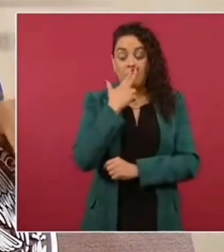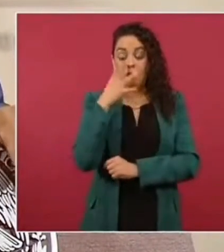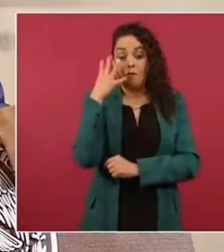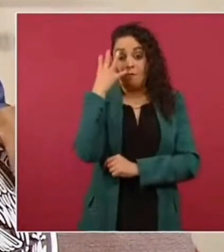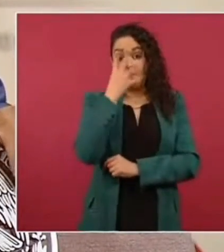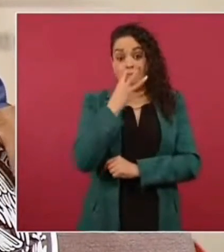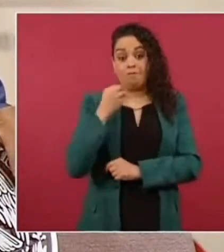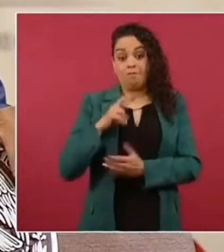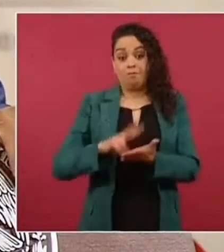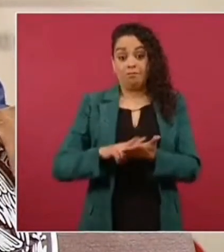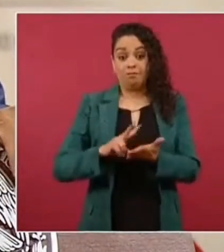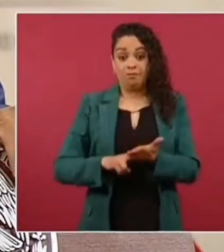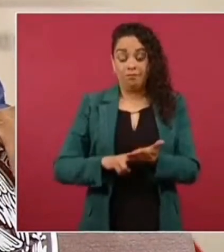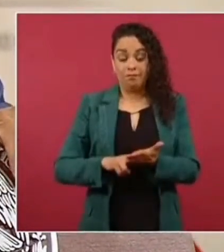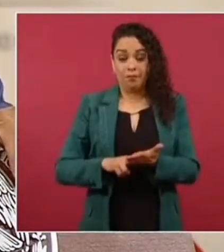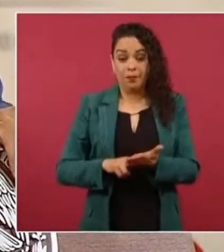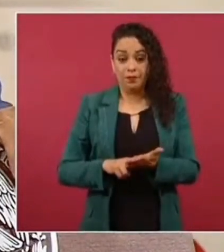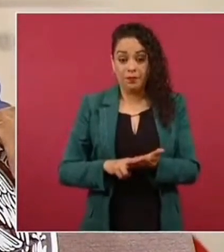y esto